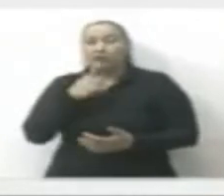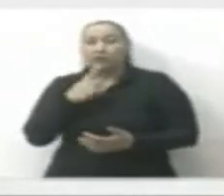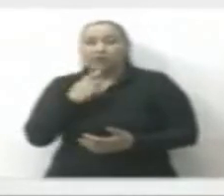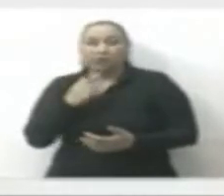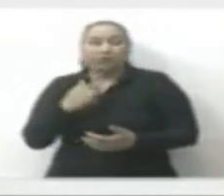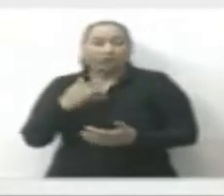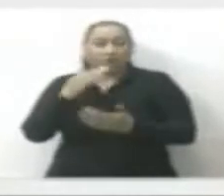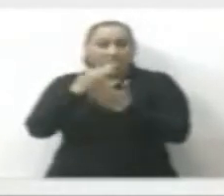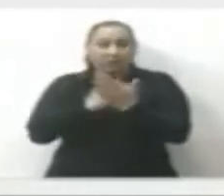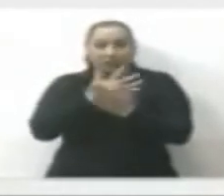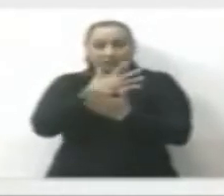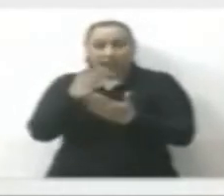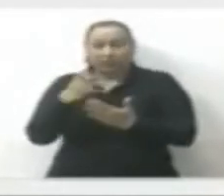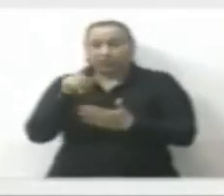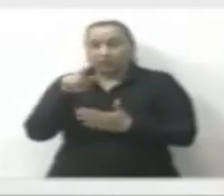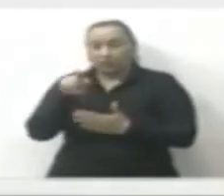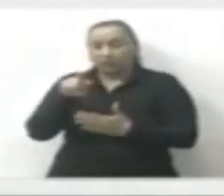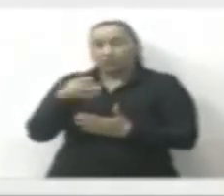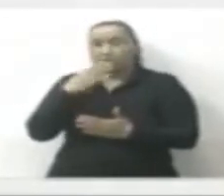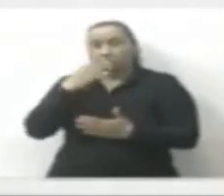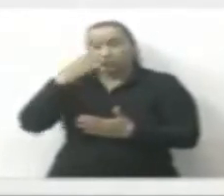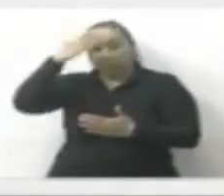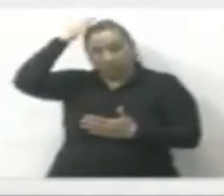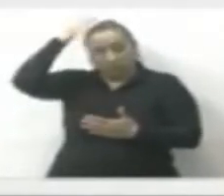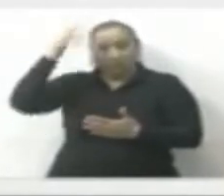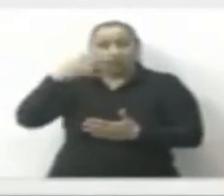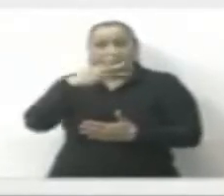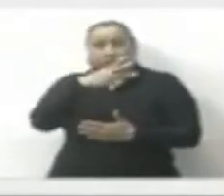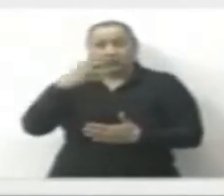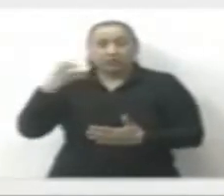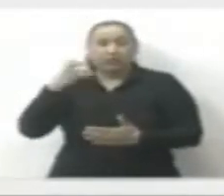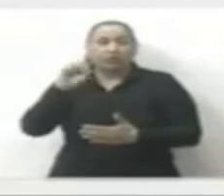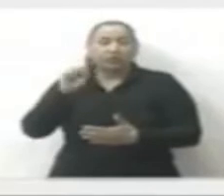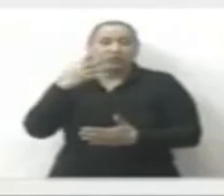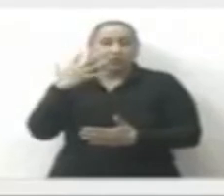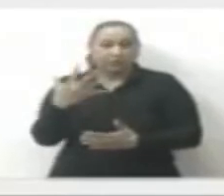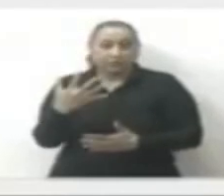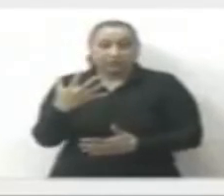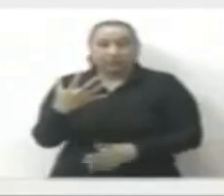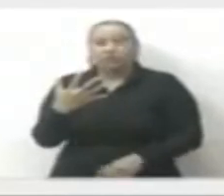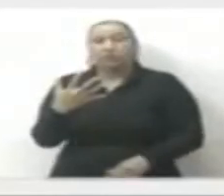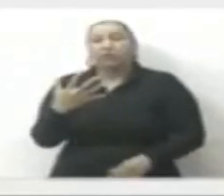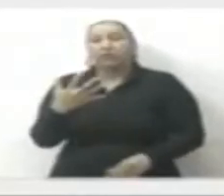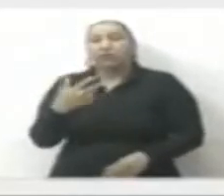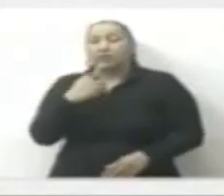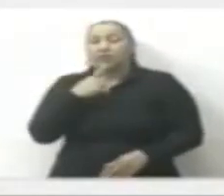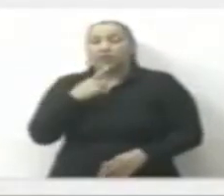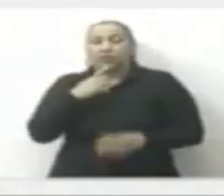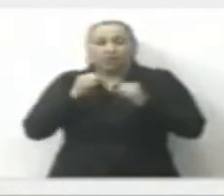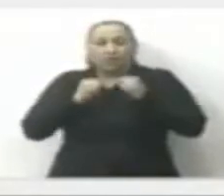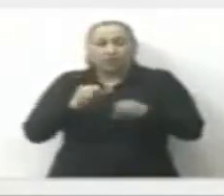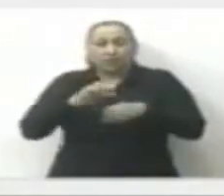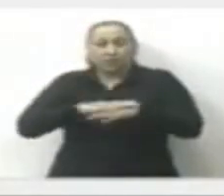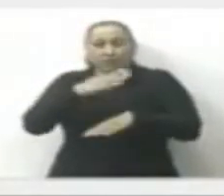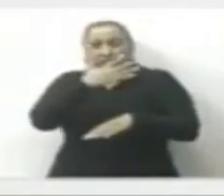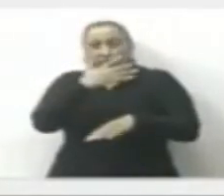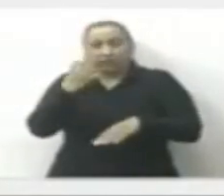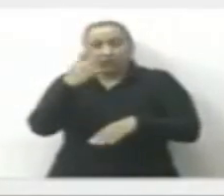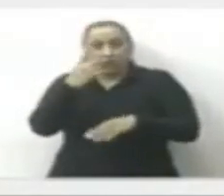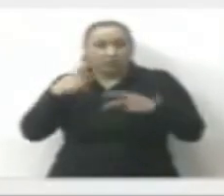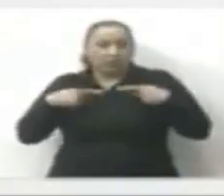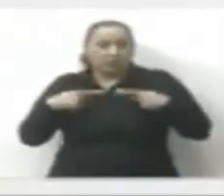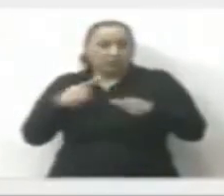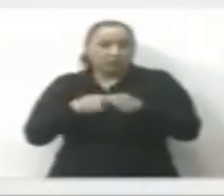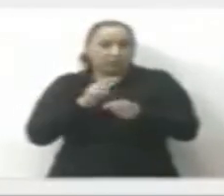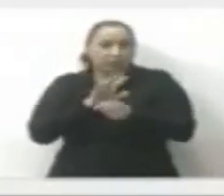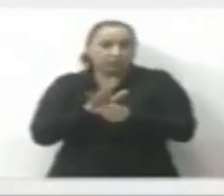menos de 500, Subito Cuauhtémoc con 365 acumulados. Y en color rojo intenso, con más de 501 casos,